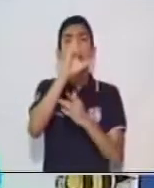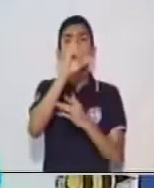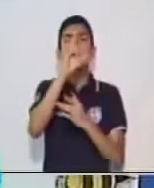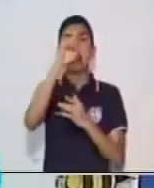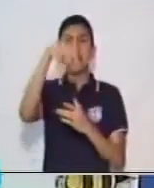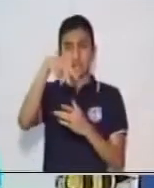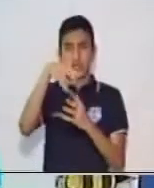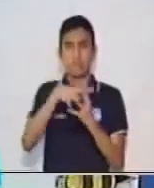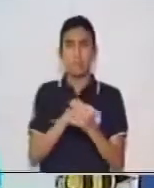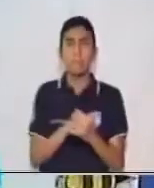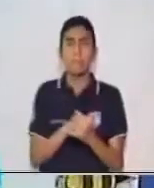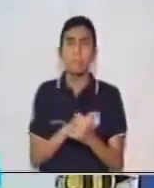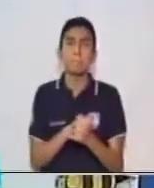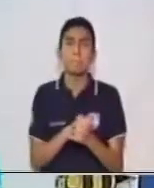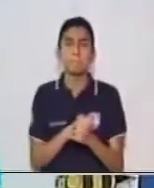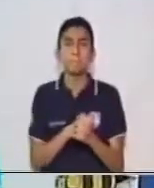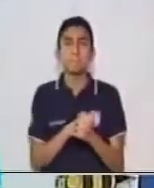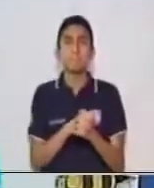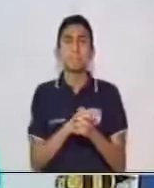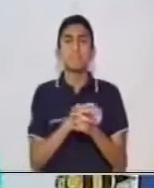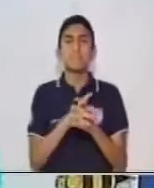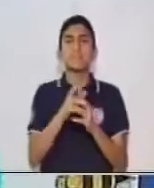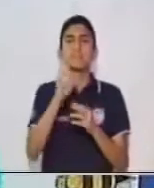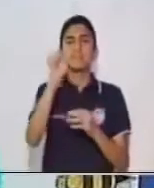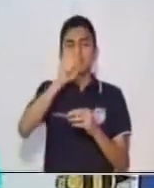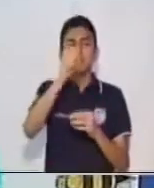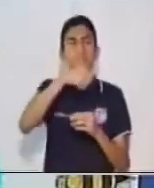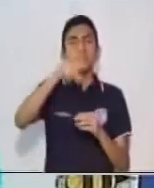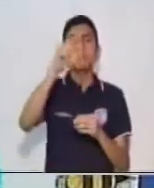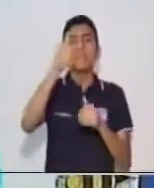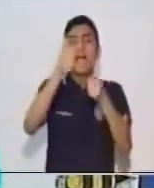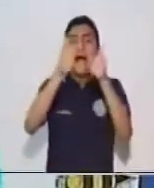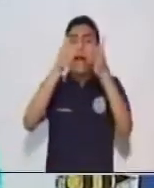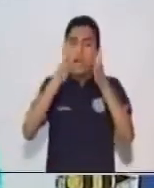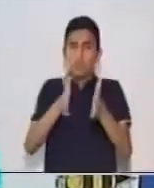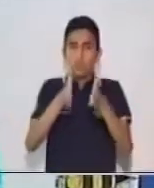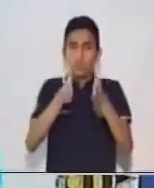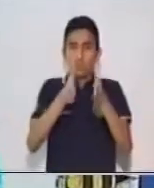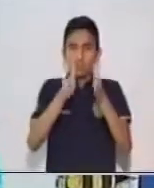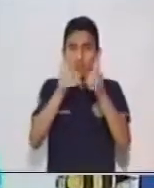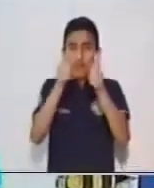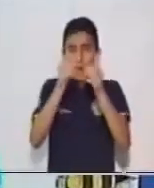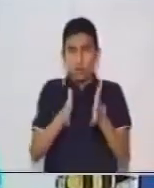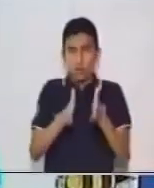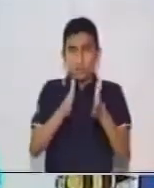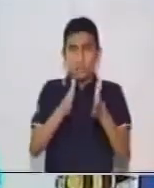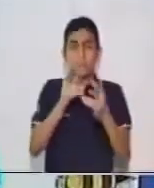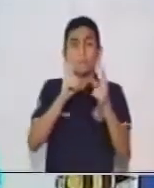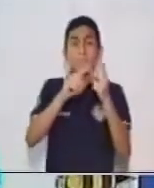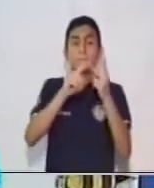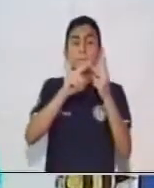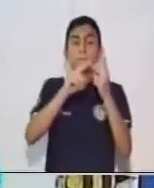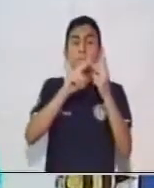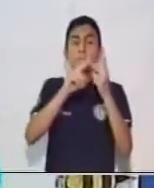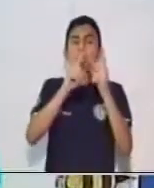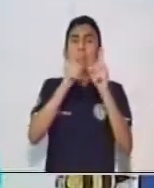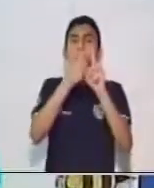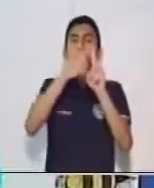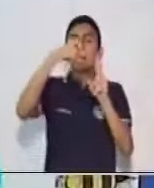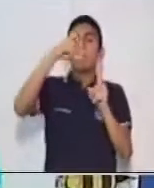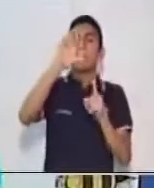¿Y quiénes son ellos? Por supuesto, son los alumnos. Por lo tanto, en esta primera